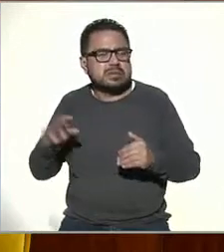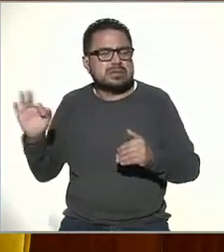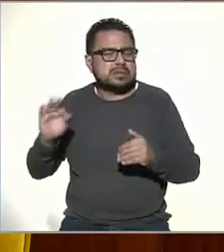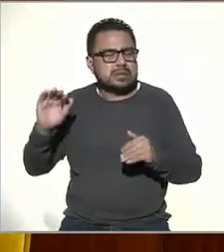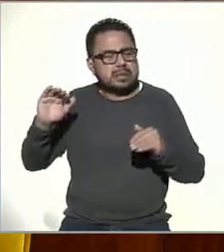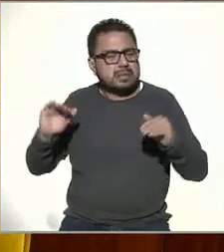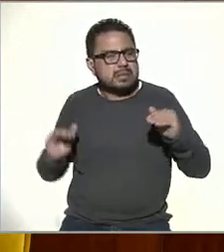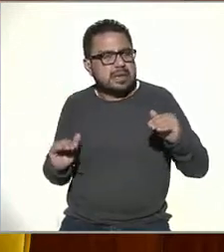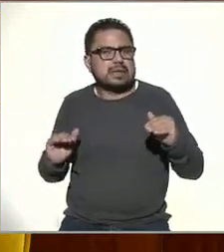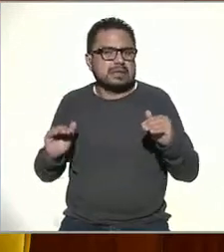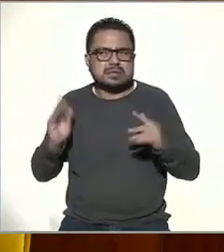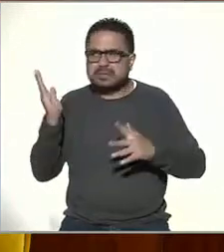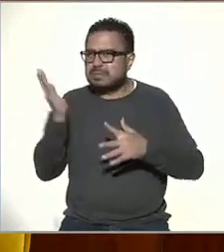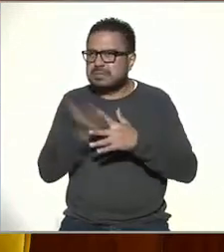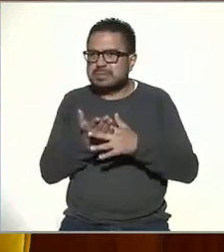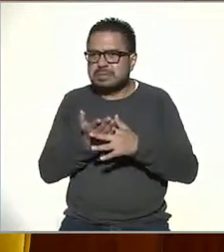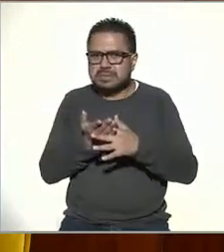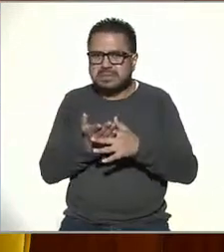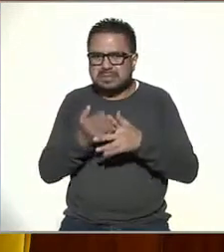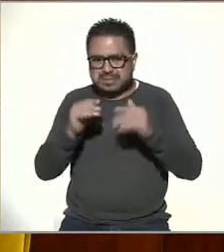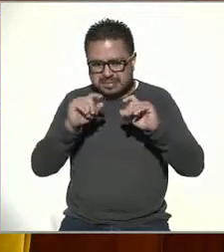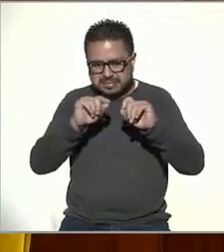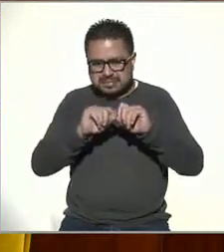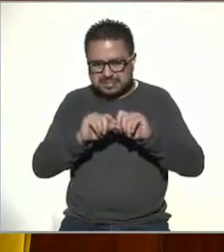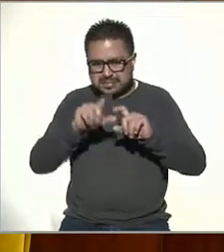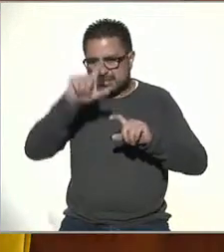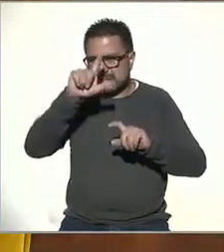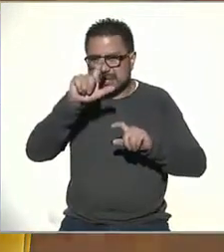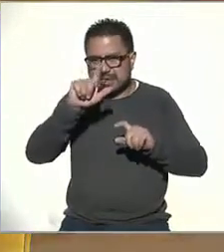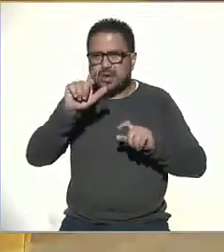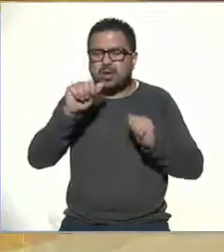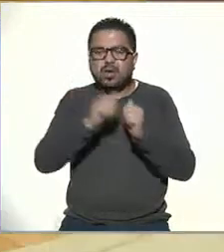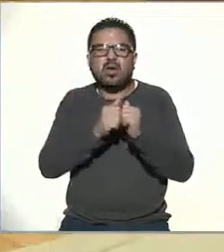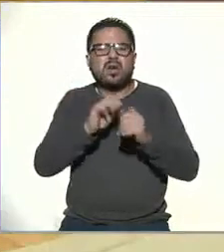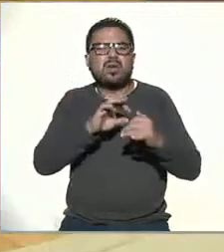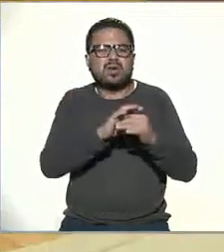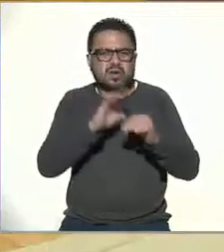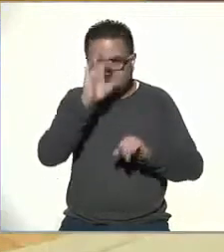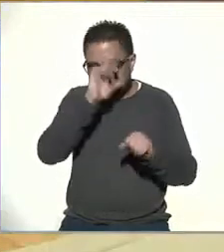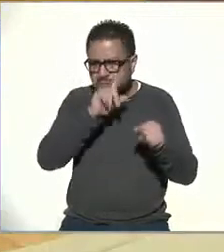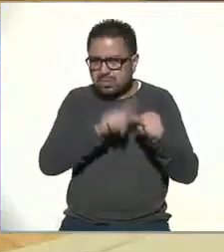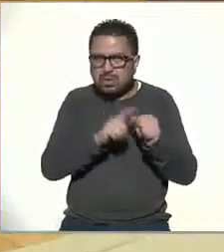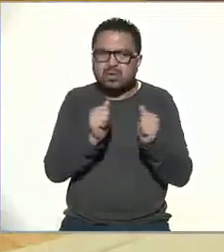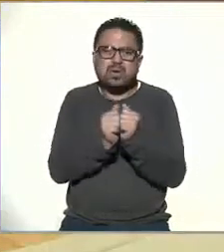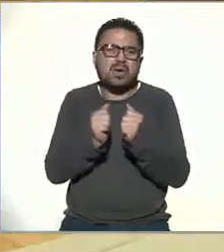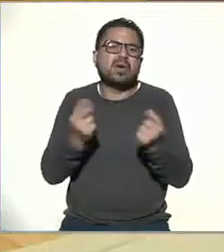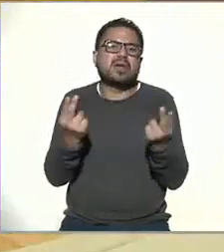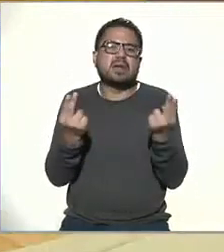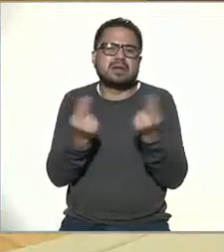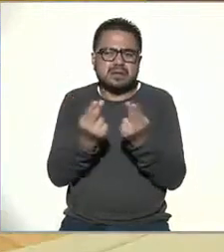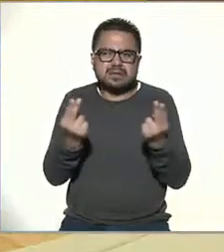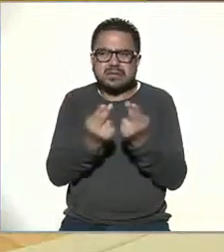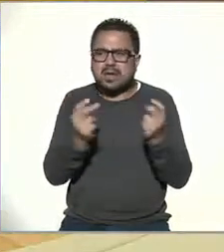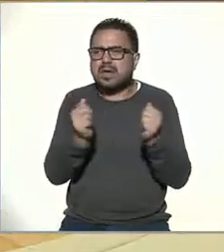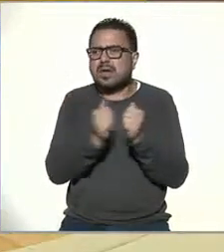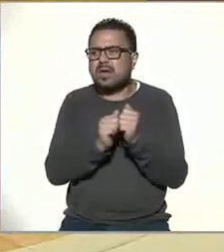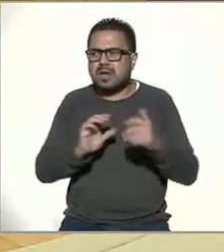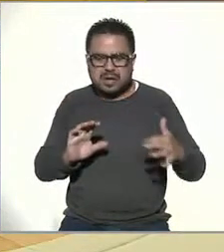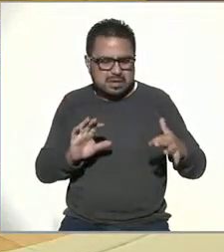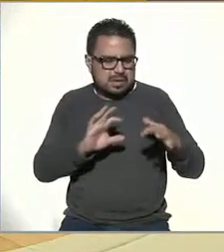de la mitad de la tabla. Y bueno, esto tiene que ver con la cultura y con los medios y con las necesidades y con la